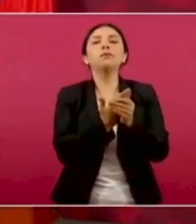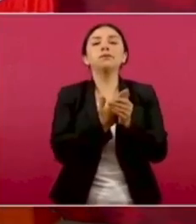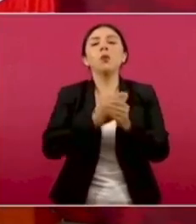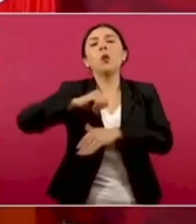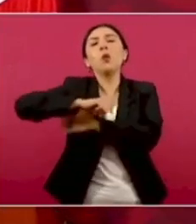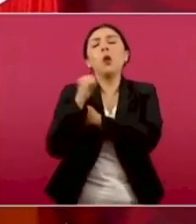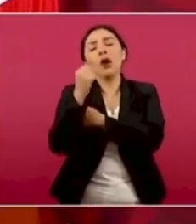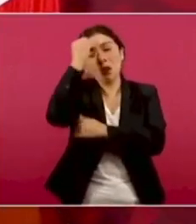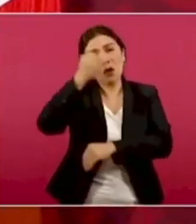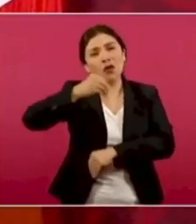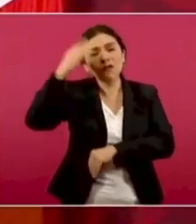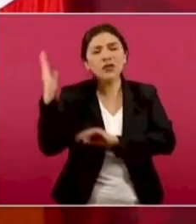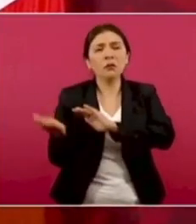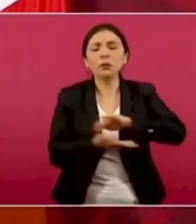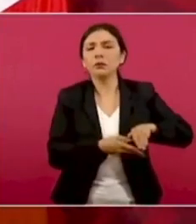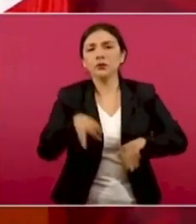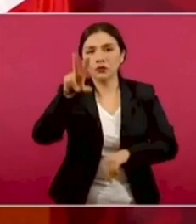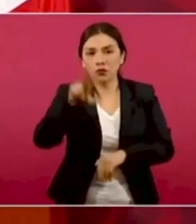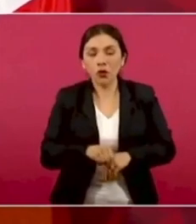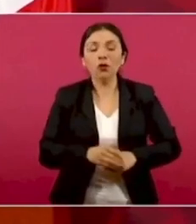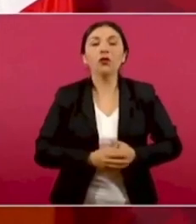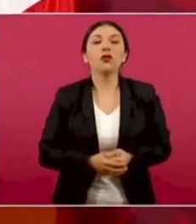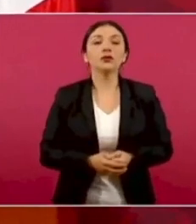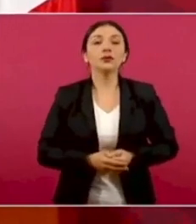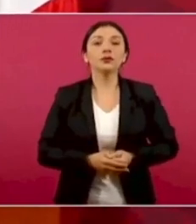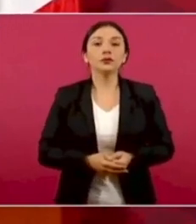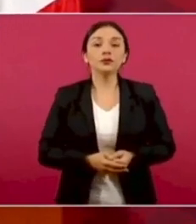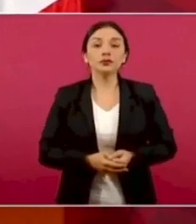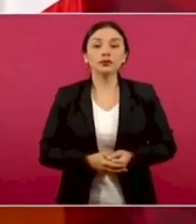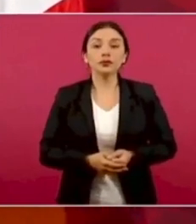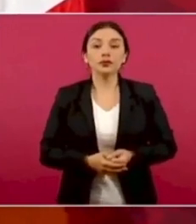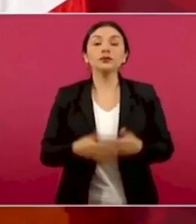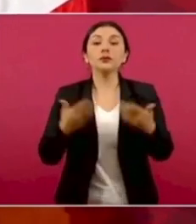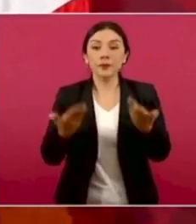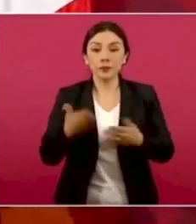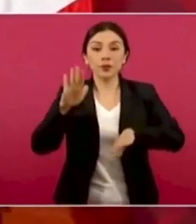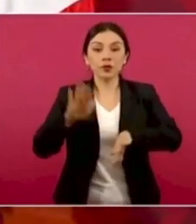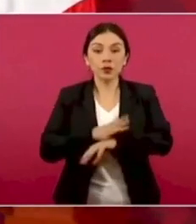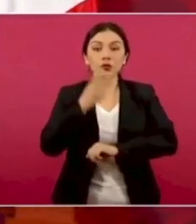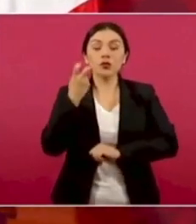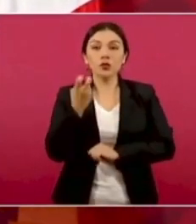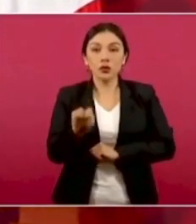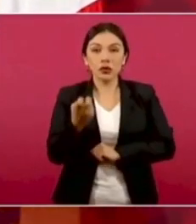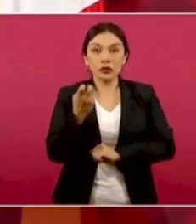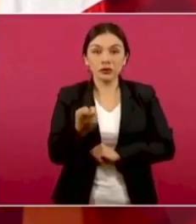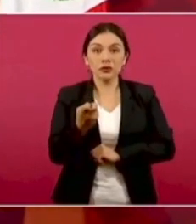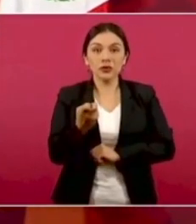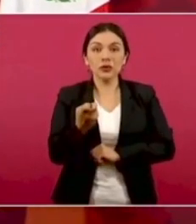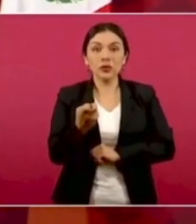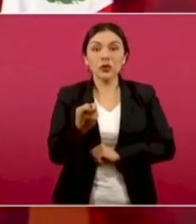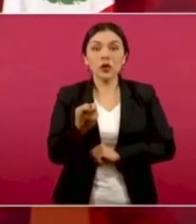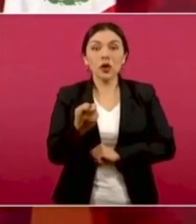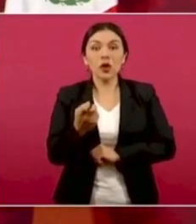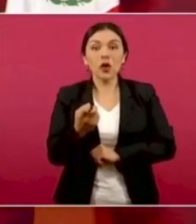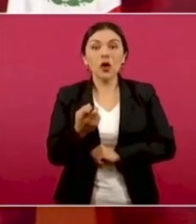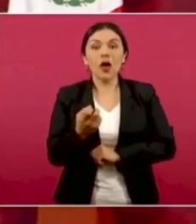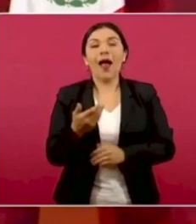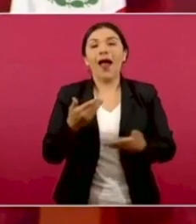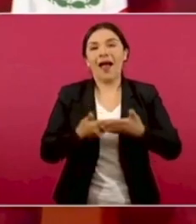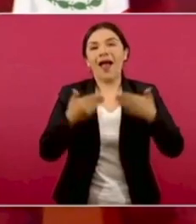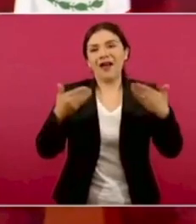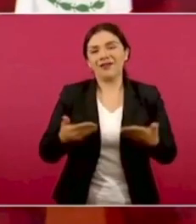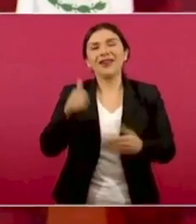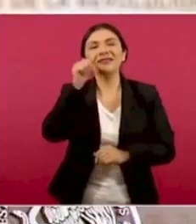y por eso esta sección de los